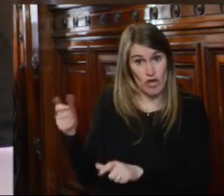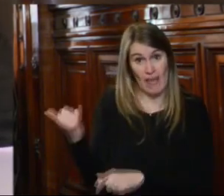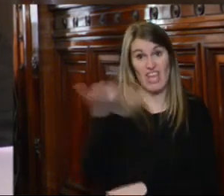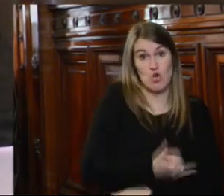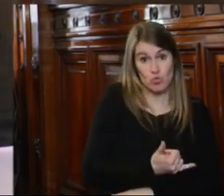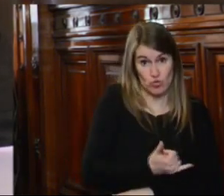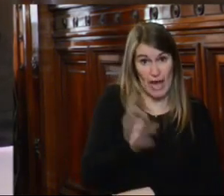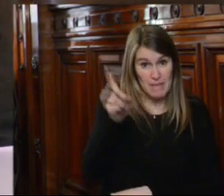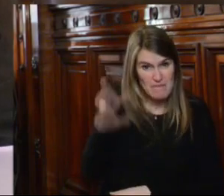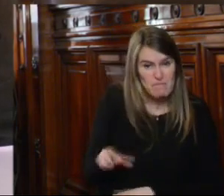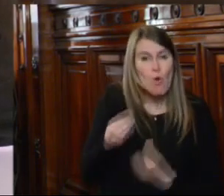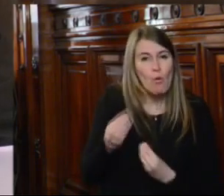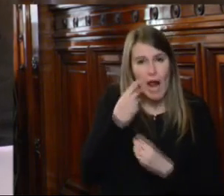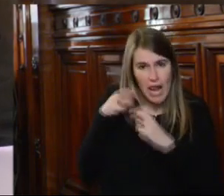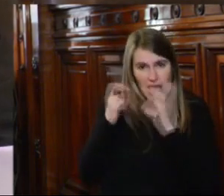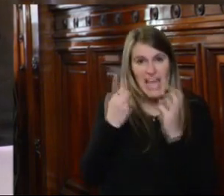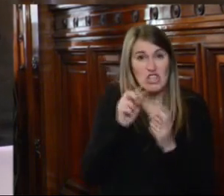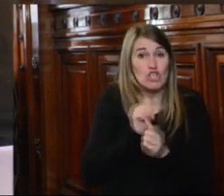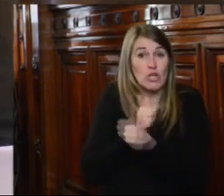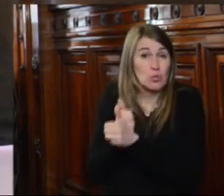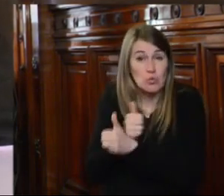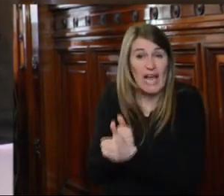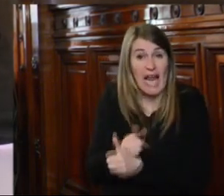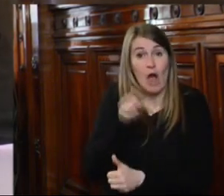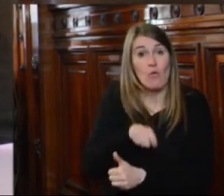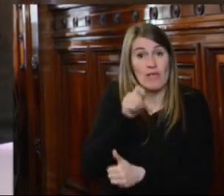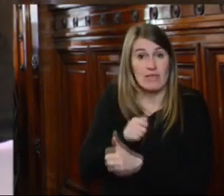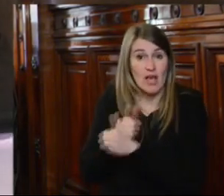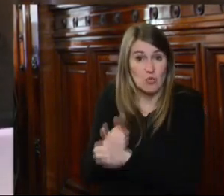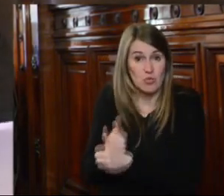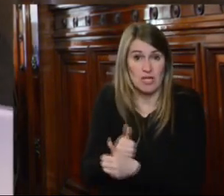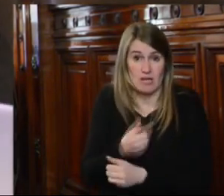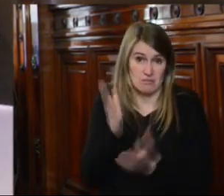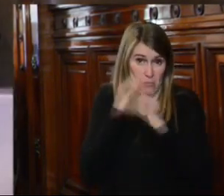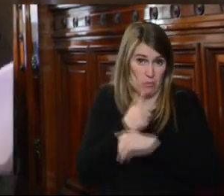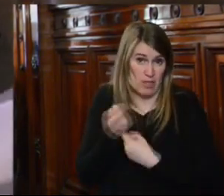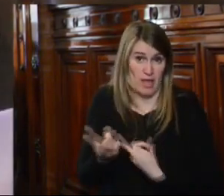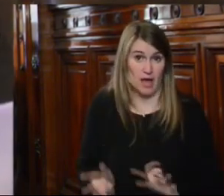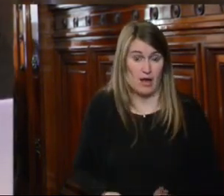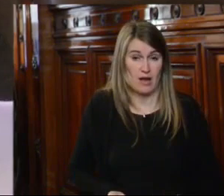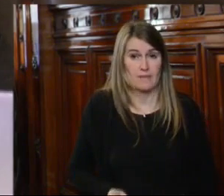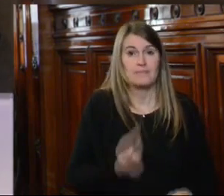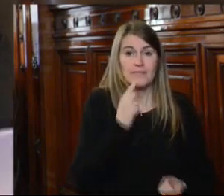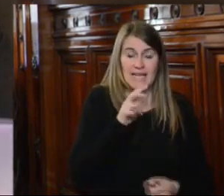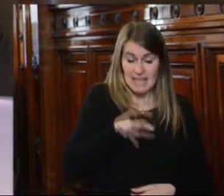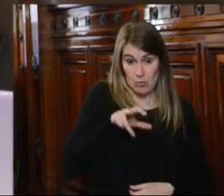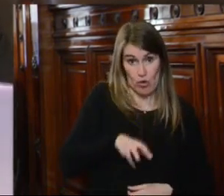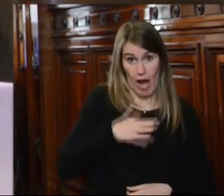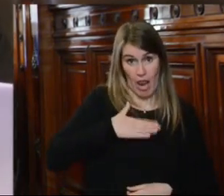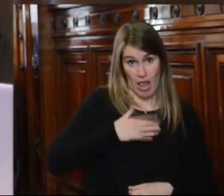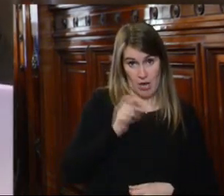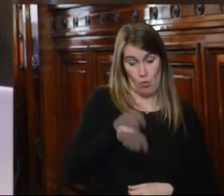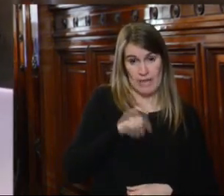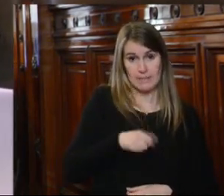la cual no es posible analizar la puntual tutela jurídica que el ordenamiento les otorga el Tribunal continúa los